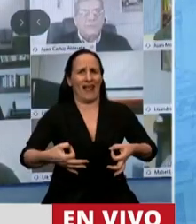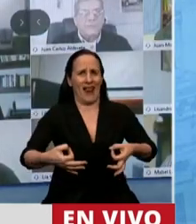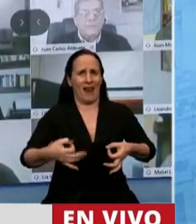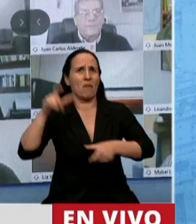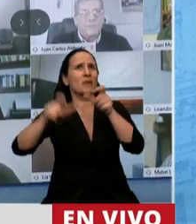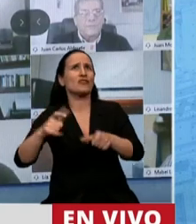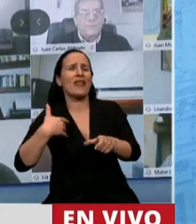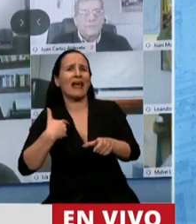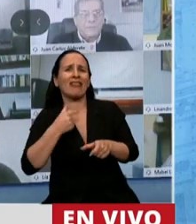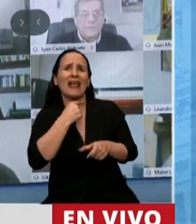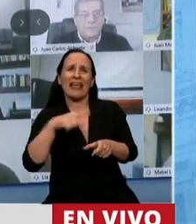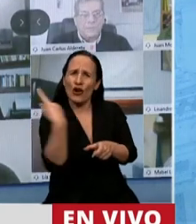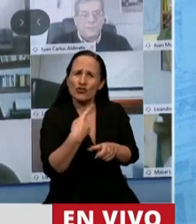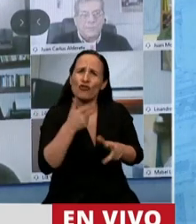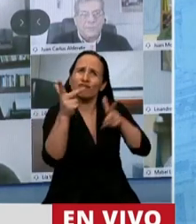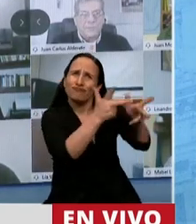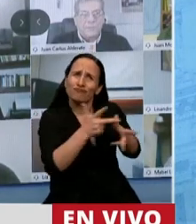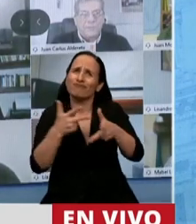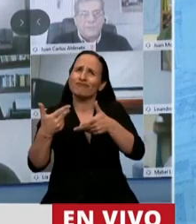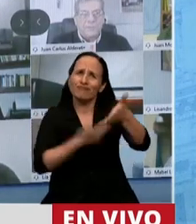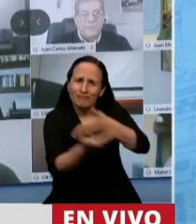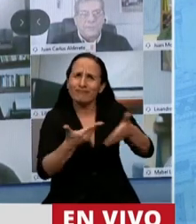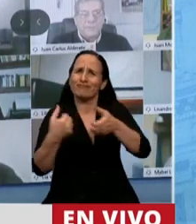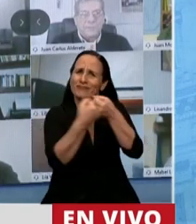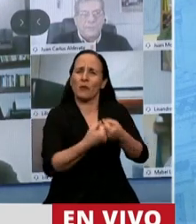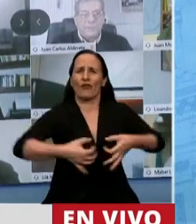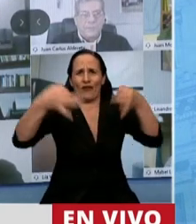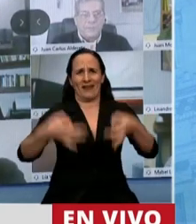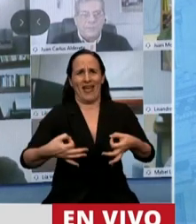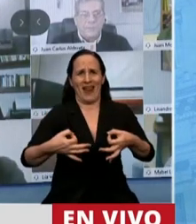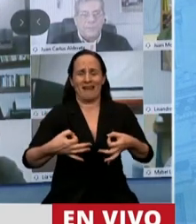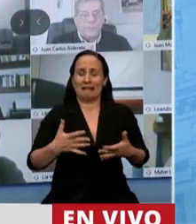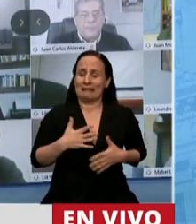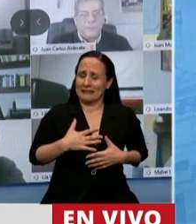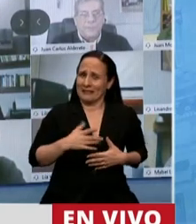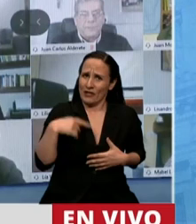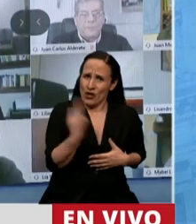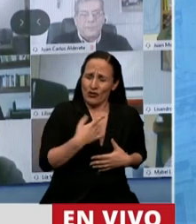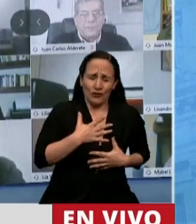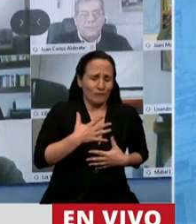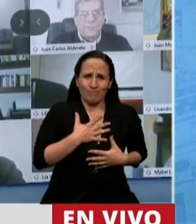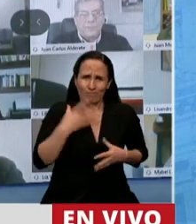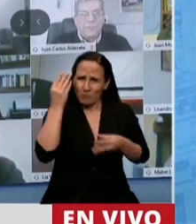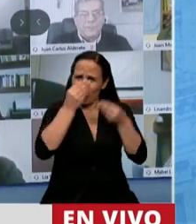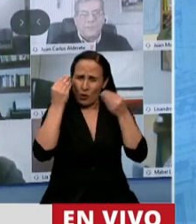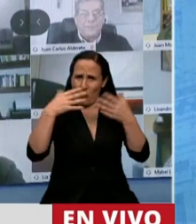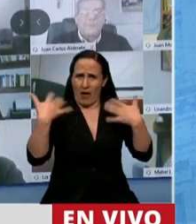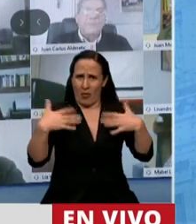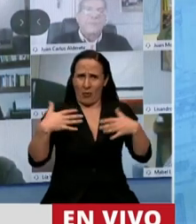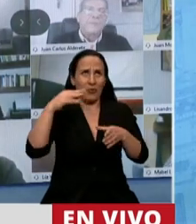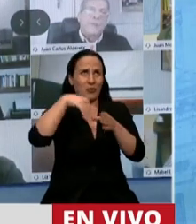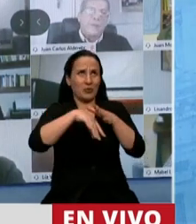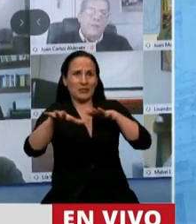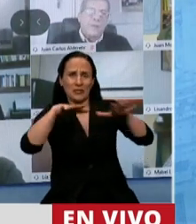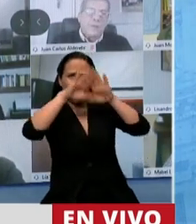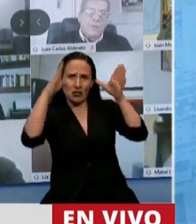esperando de nosotros. La verdad, Presidenta, sentimos una profunda preocupación con lo que está pasando en este Congreso